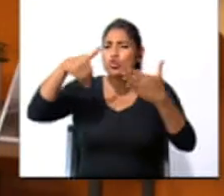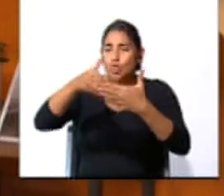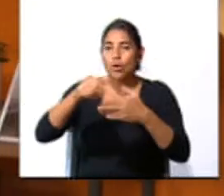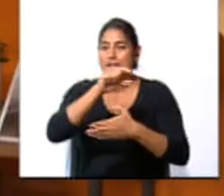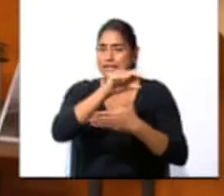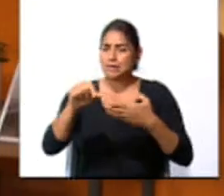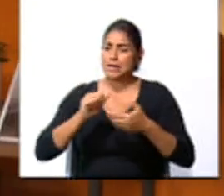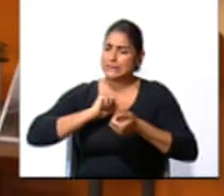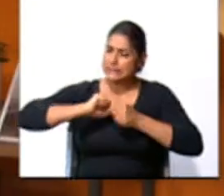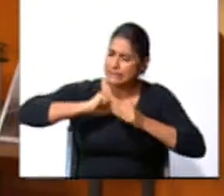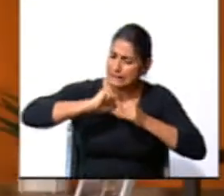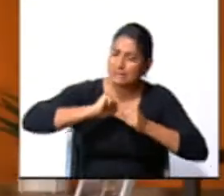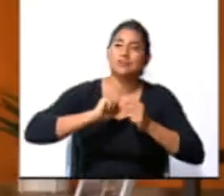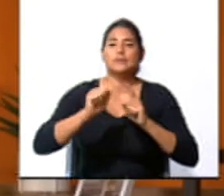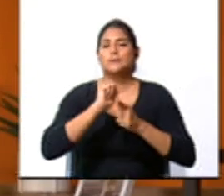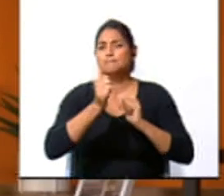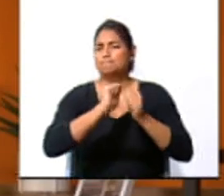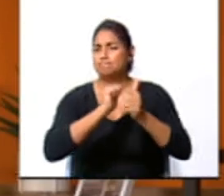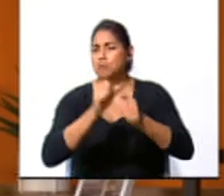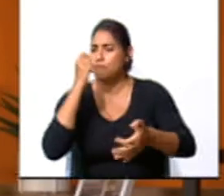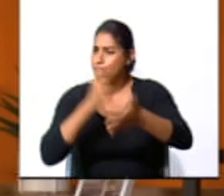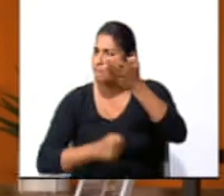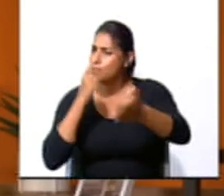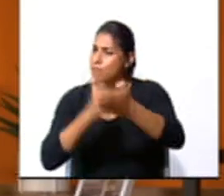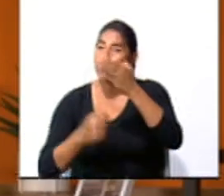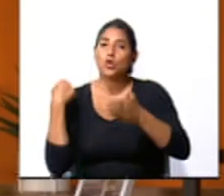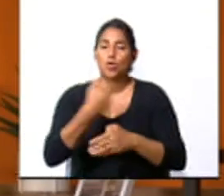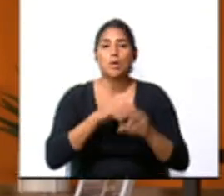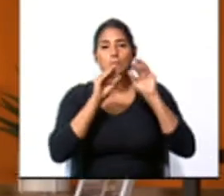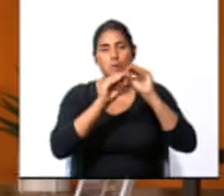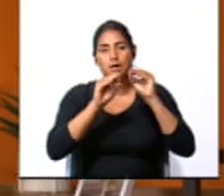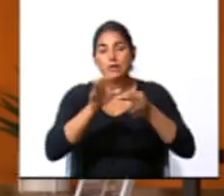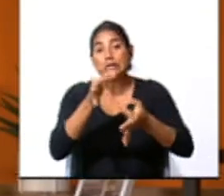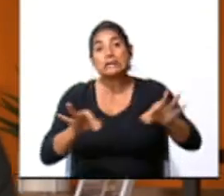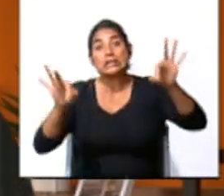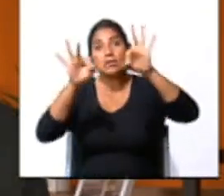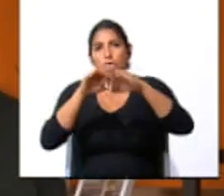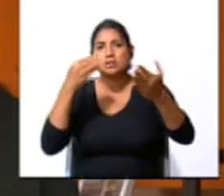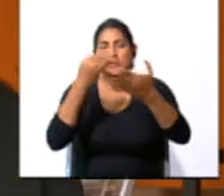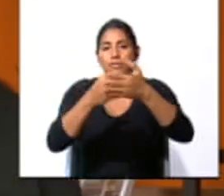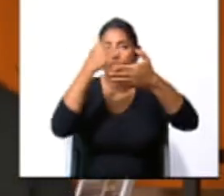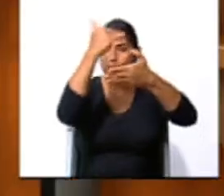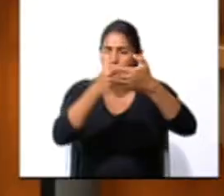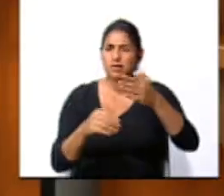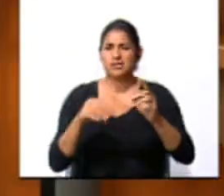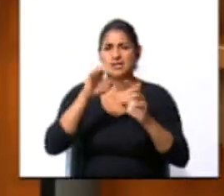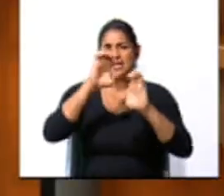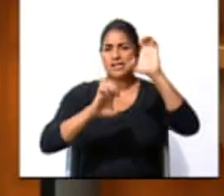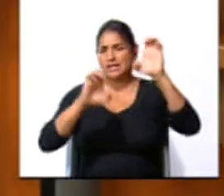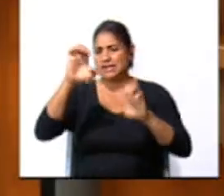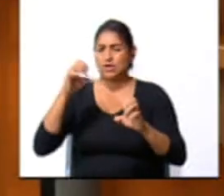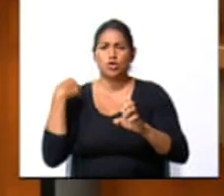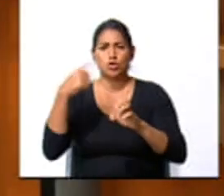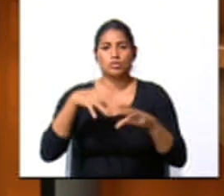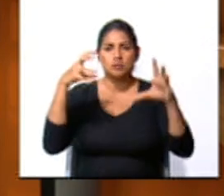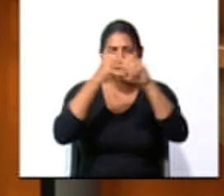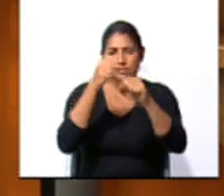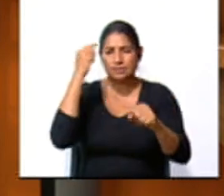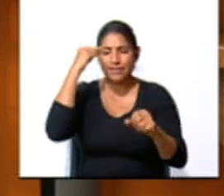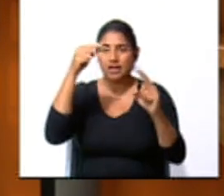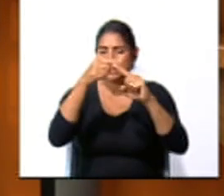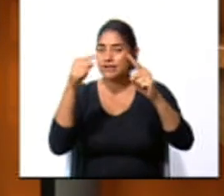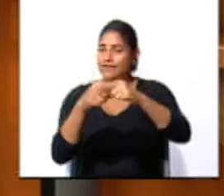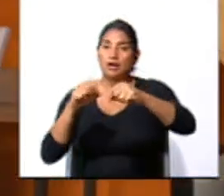semanas entrenábamos duro y la entrenadora nos hablaba de la importancia de llevar las estadísticas y saber los conceptos del